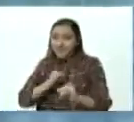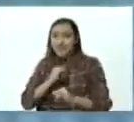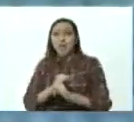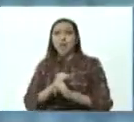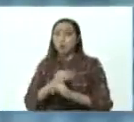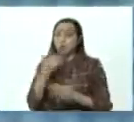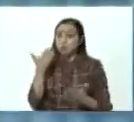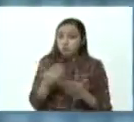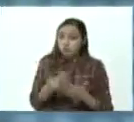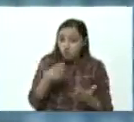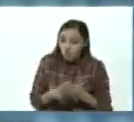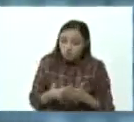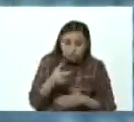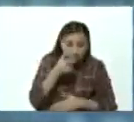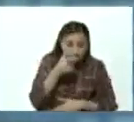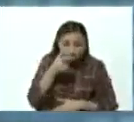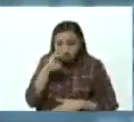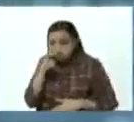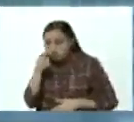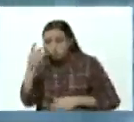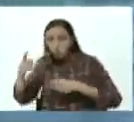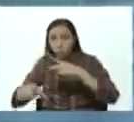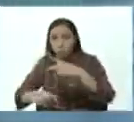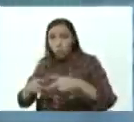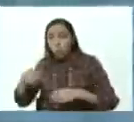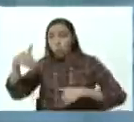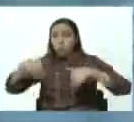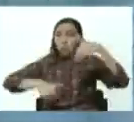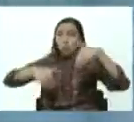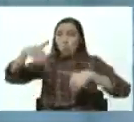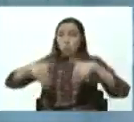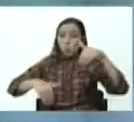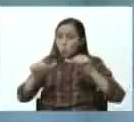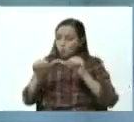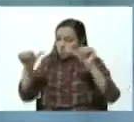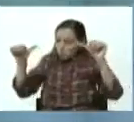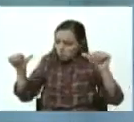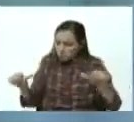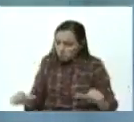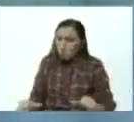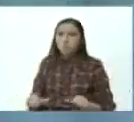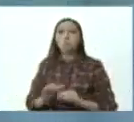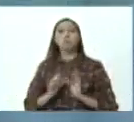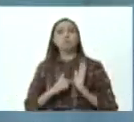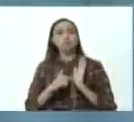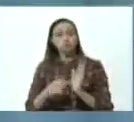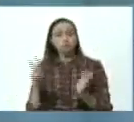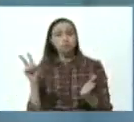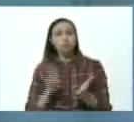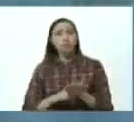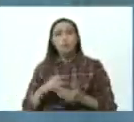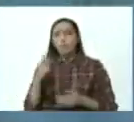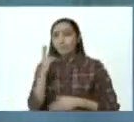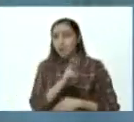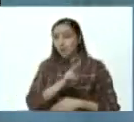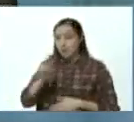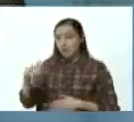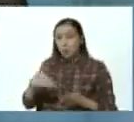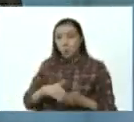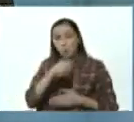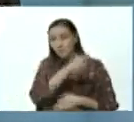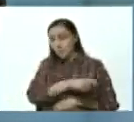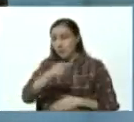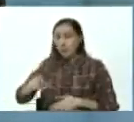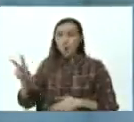son testigos ahora de la democracia venezolana un sistema automatizado robusto transparente y 21 millones de venezolanos que elegirán